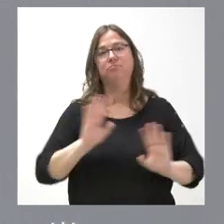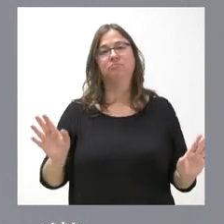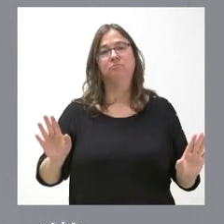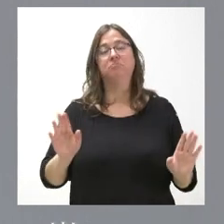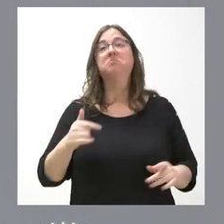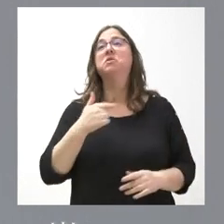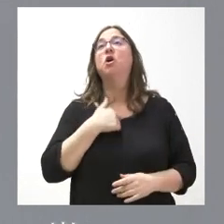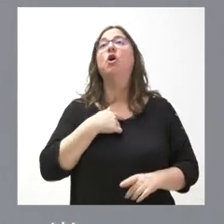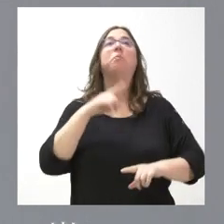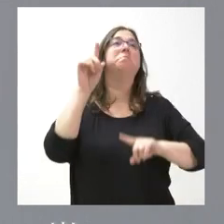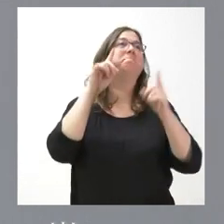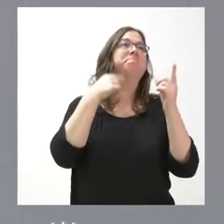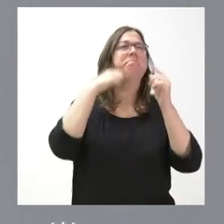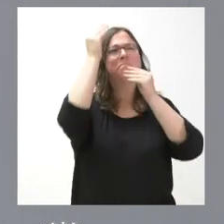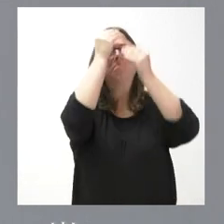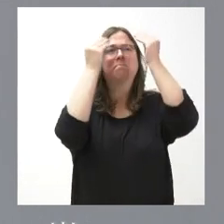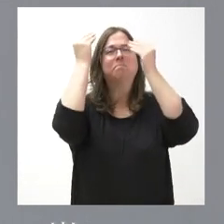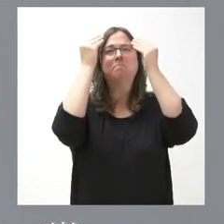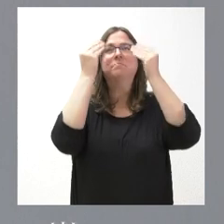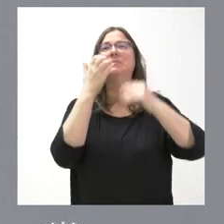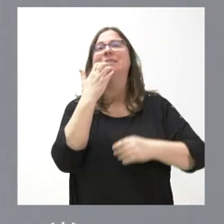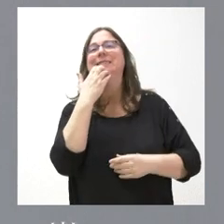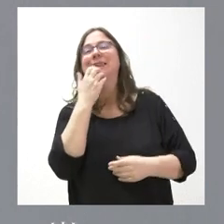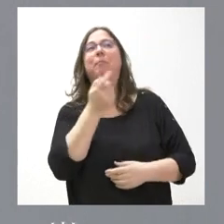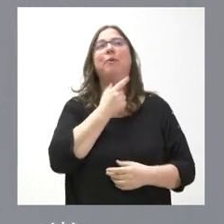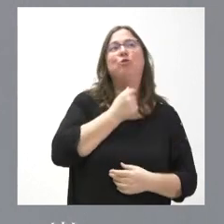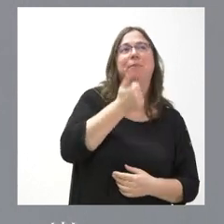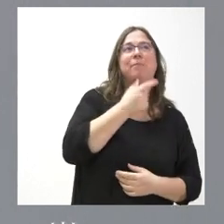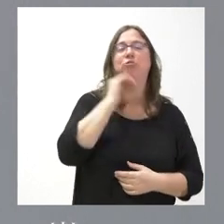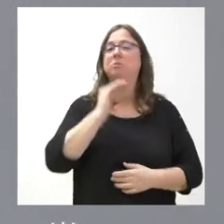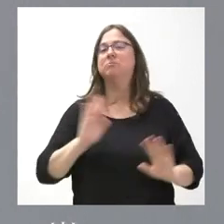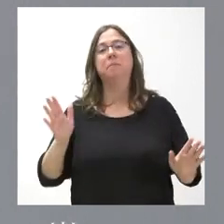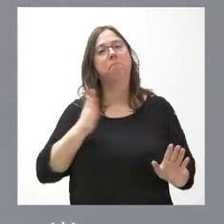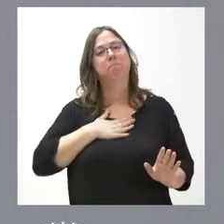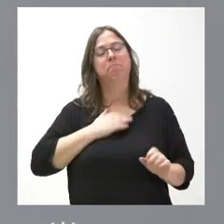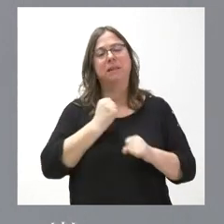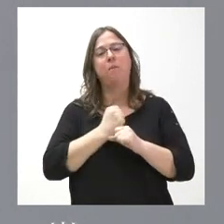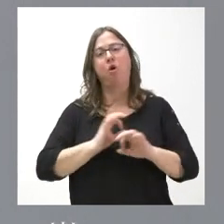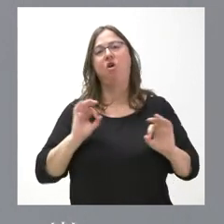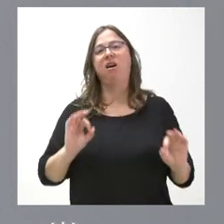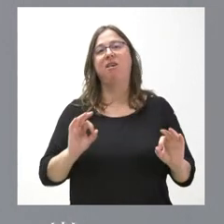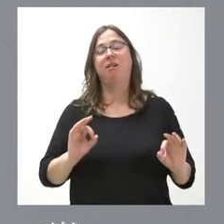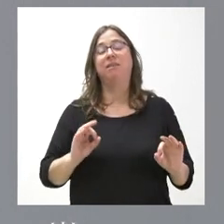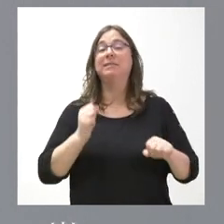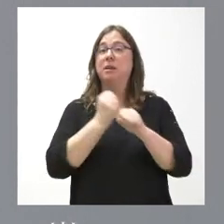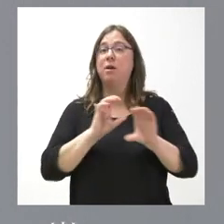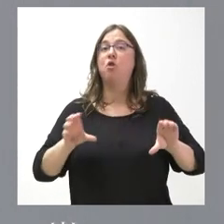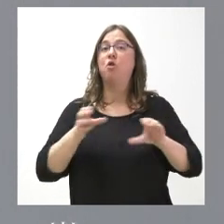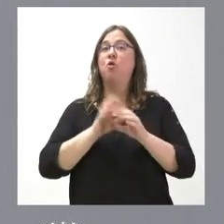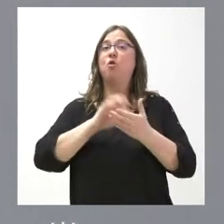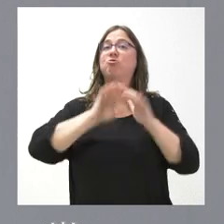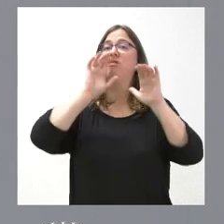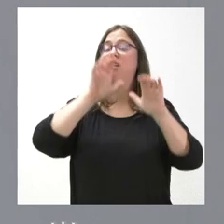por tanto, yo no me pregunto si me gusta más o menos. Es mi trabajo. Creo que el trabajo de la Junta de Castellanos es dar la información